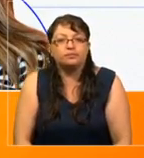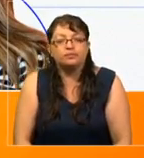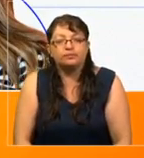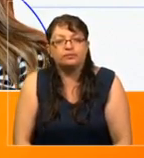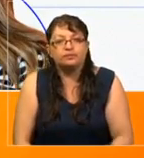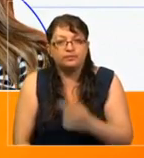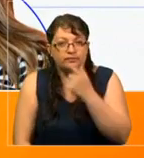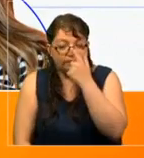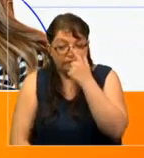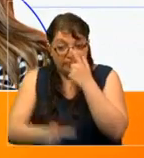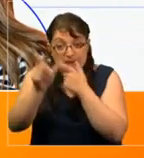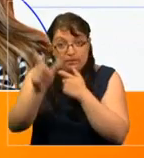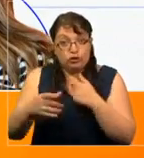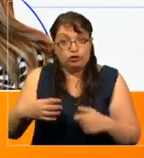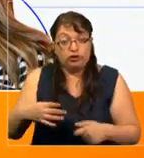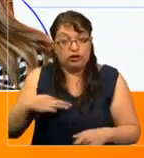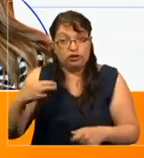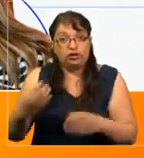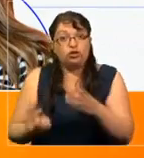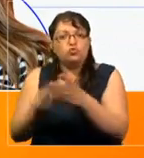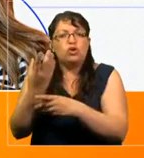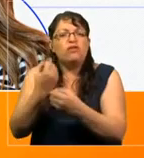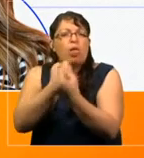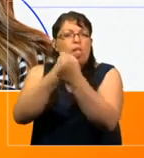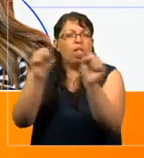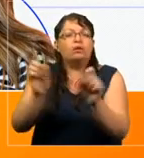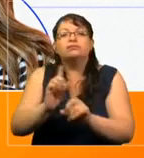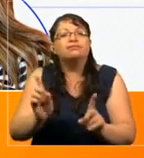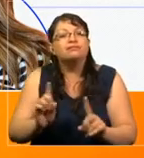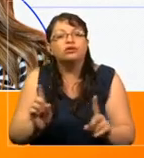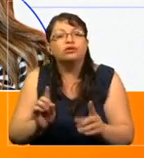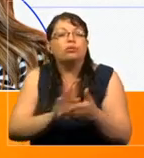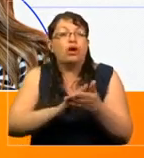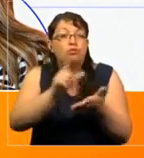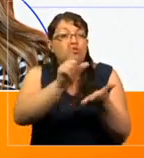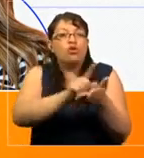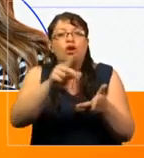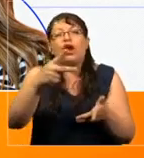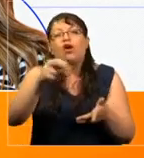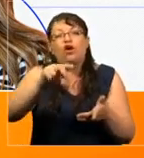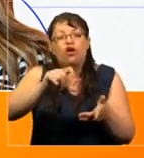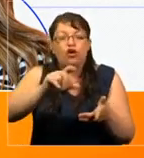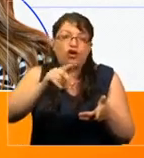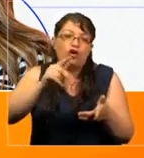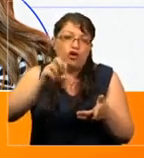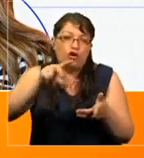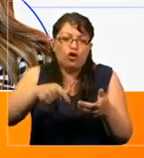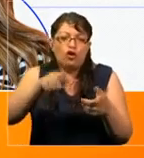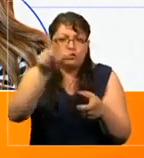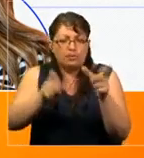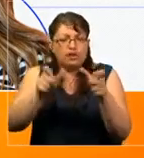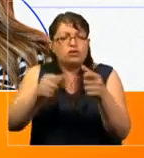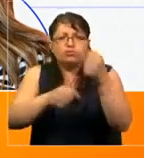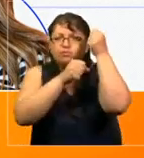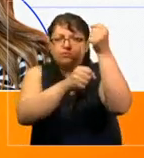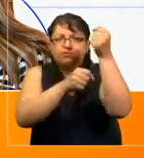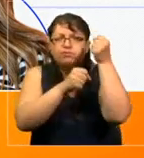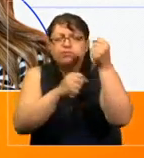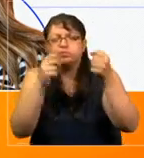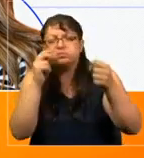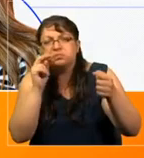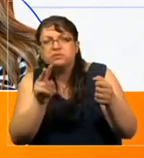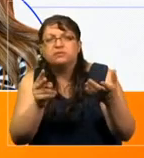ciudadano también no se rinde. En lugares como Hong Kong, donde los manifestantes han visto